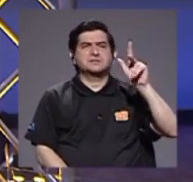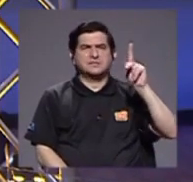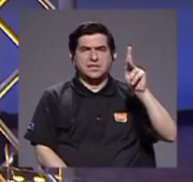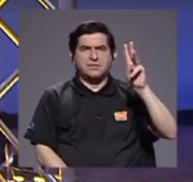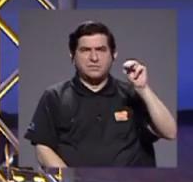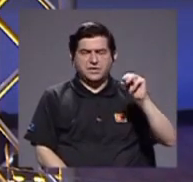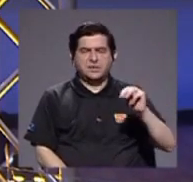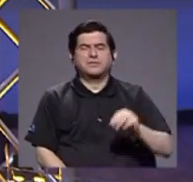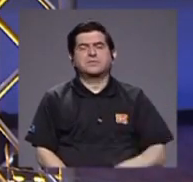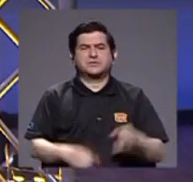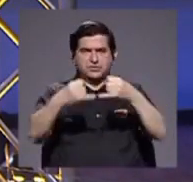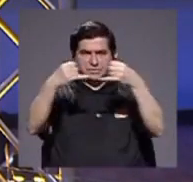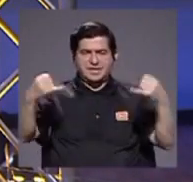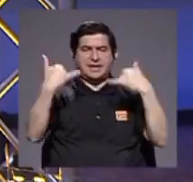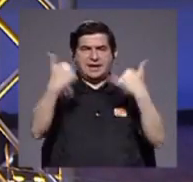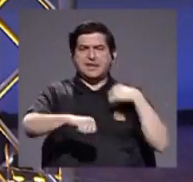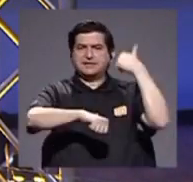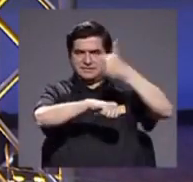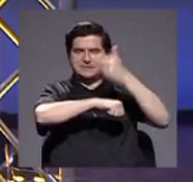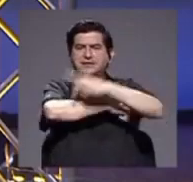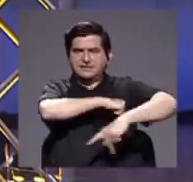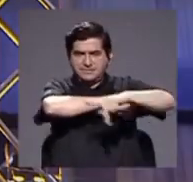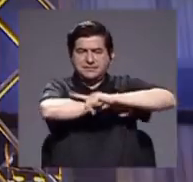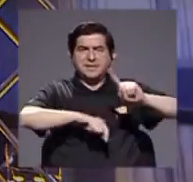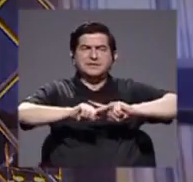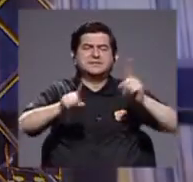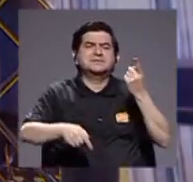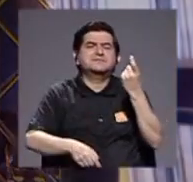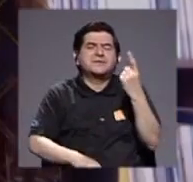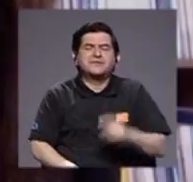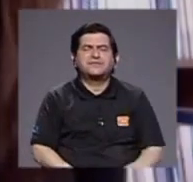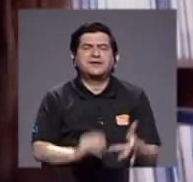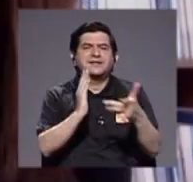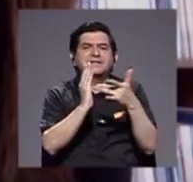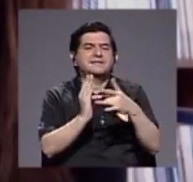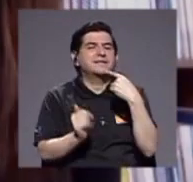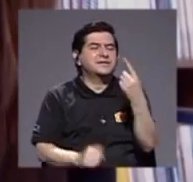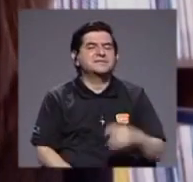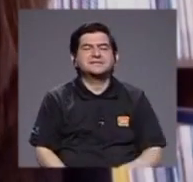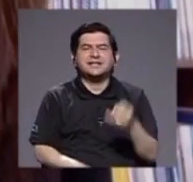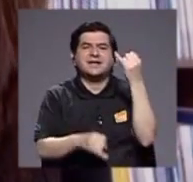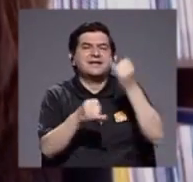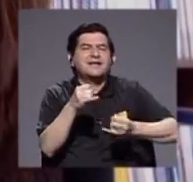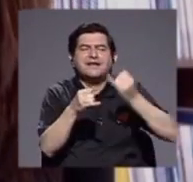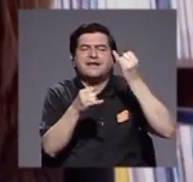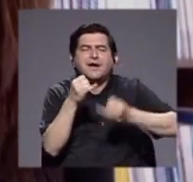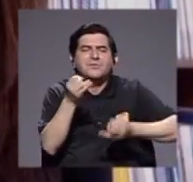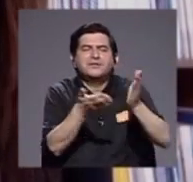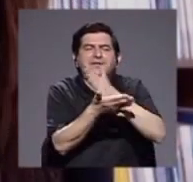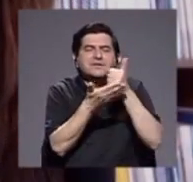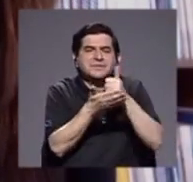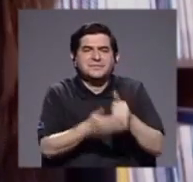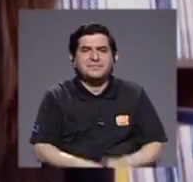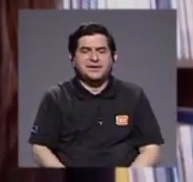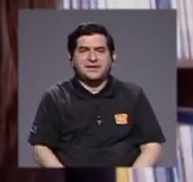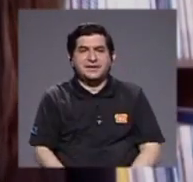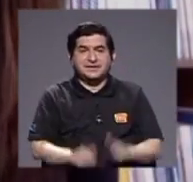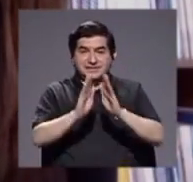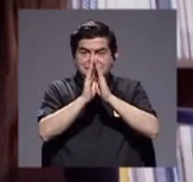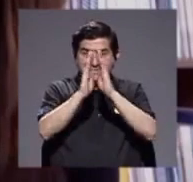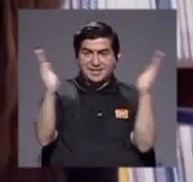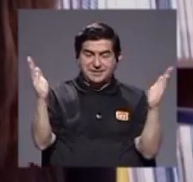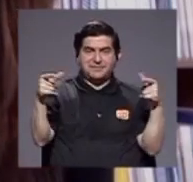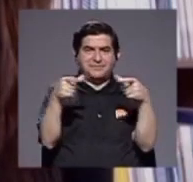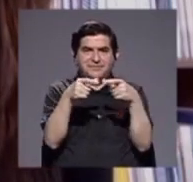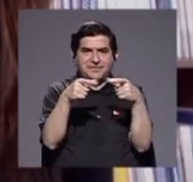fibra ya instalada en el país, sin embargo, falta lo que los técnicos llaman la última milla, que es ampliar la conectividad a